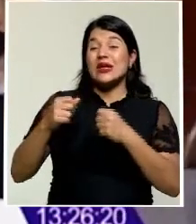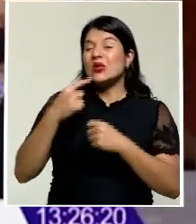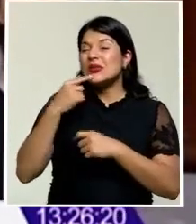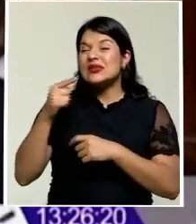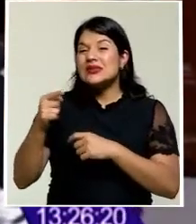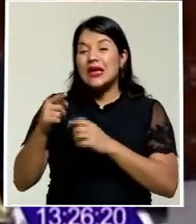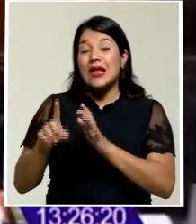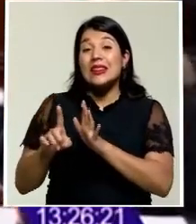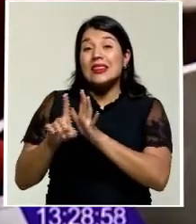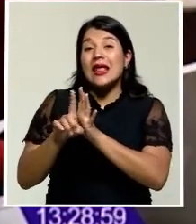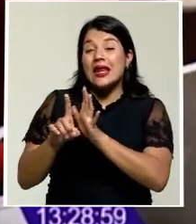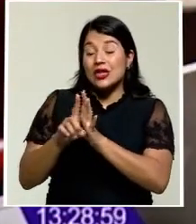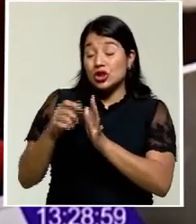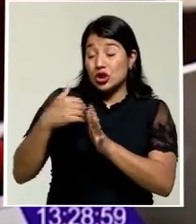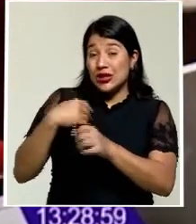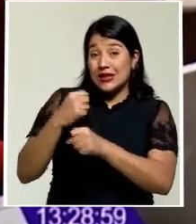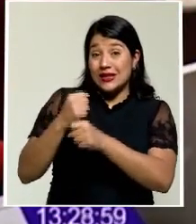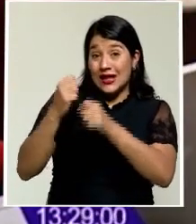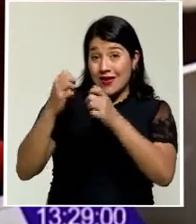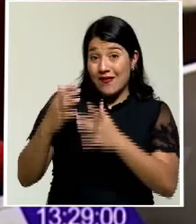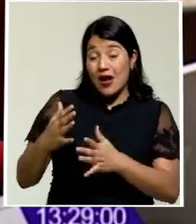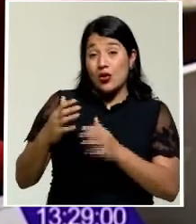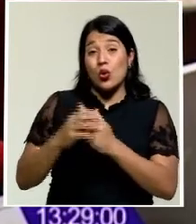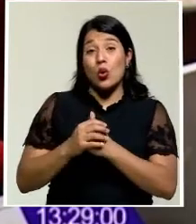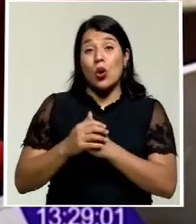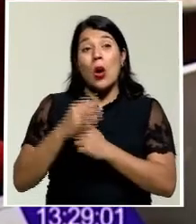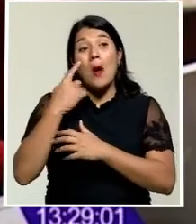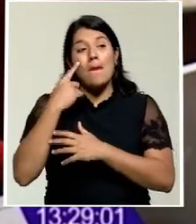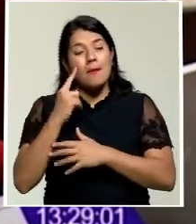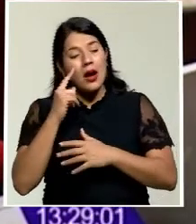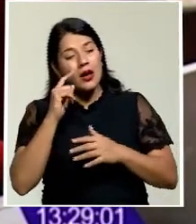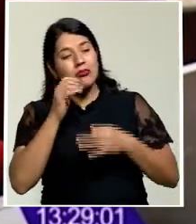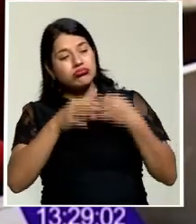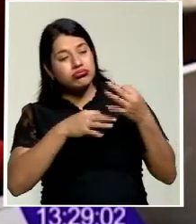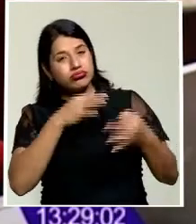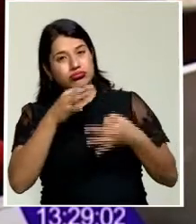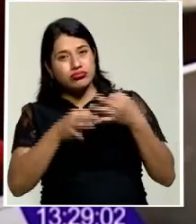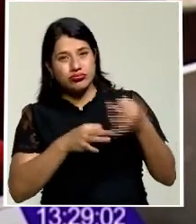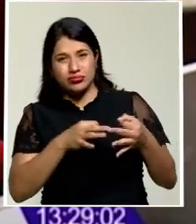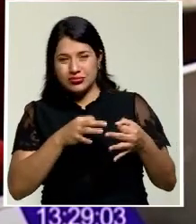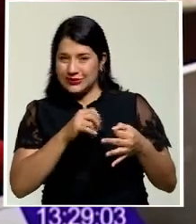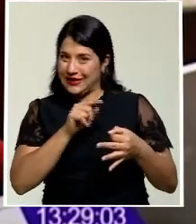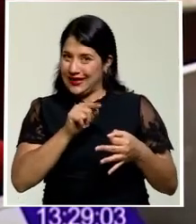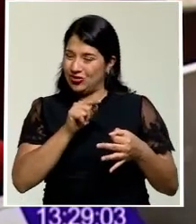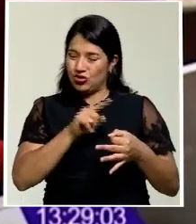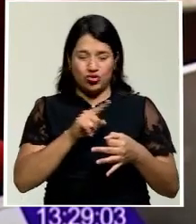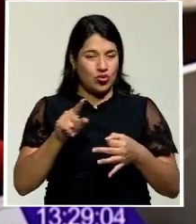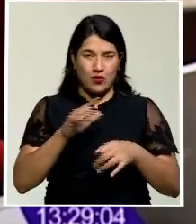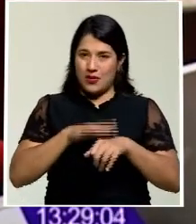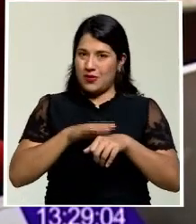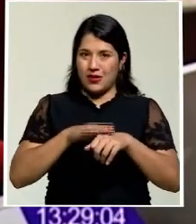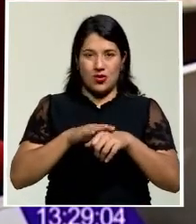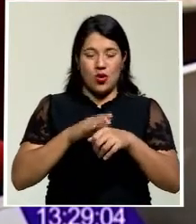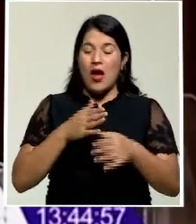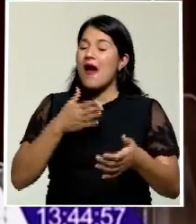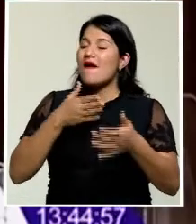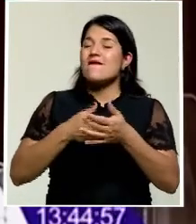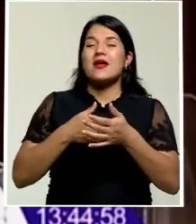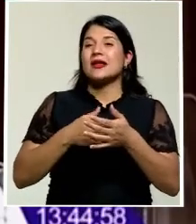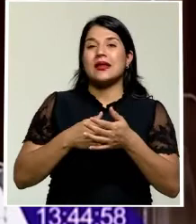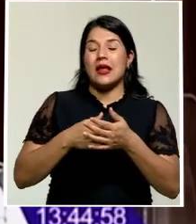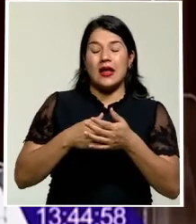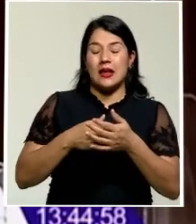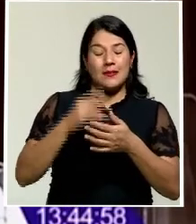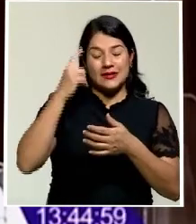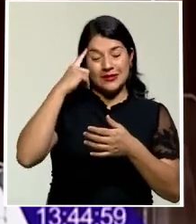derecho del personal a la objeción de conciencia por considerar que es impreciso y afecta los derechos de las pacientes en relación con el aborto seguro.